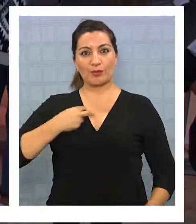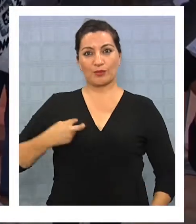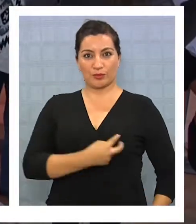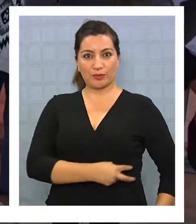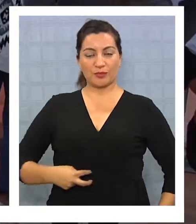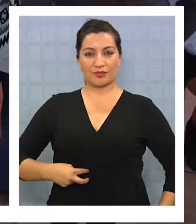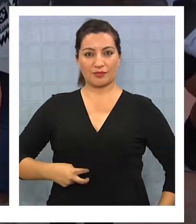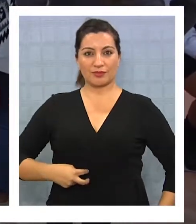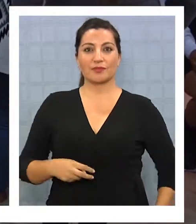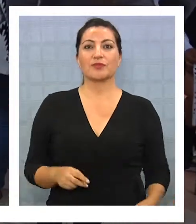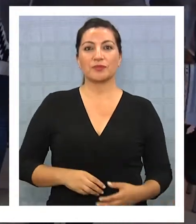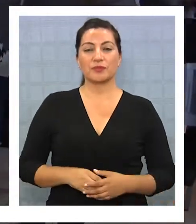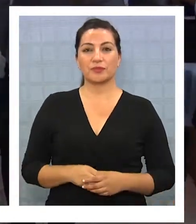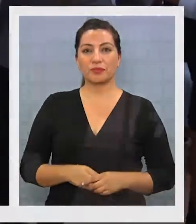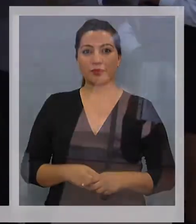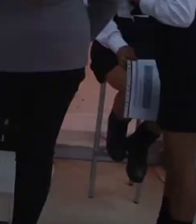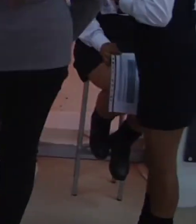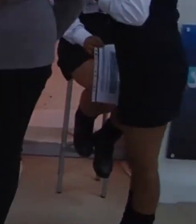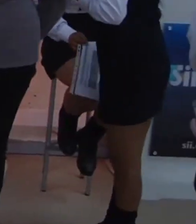y Pozo Almonte.